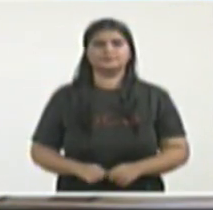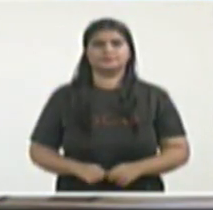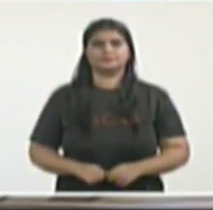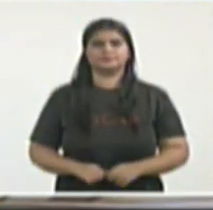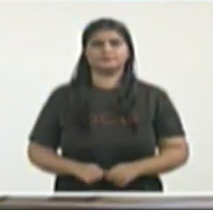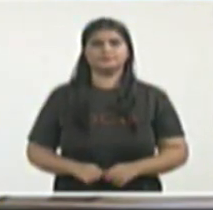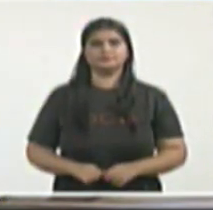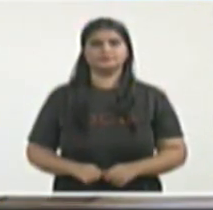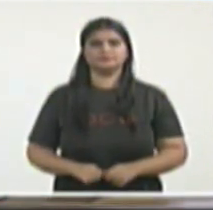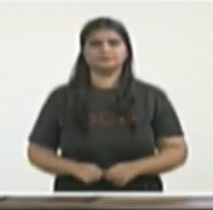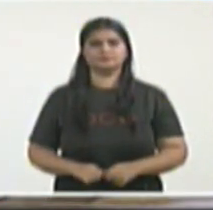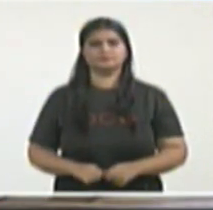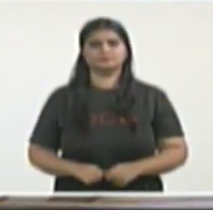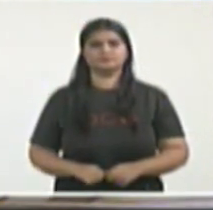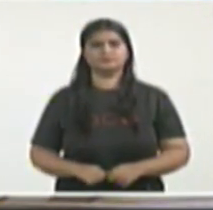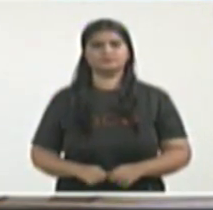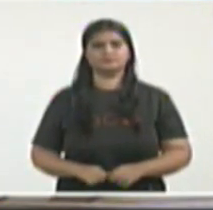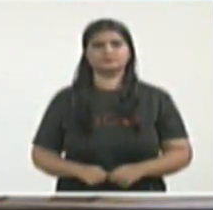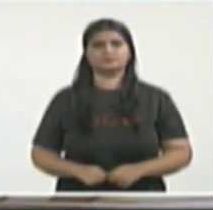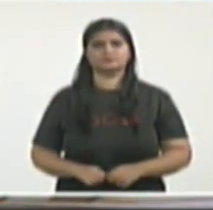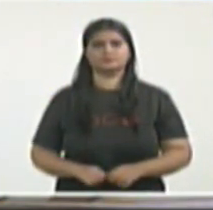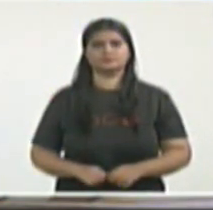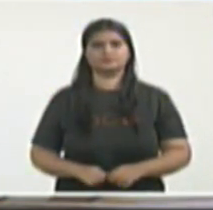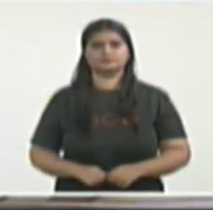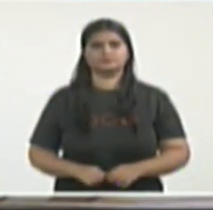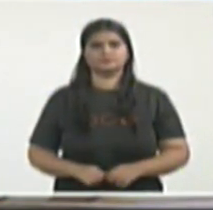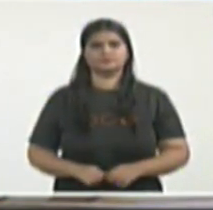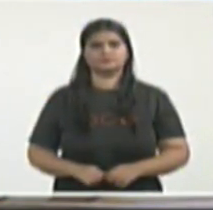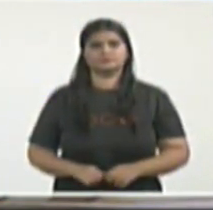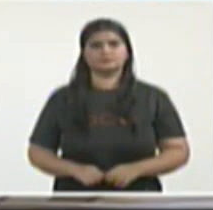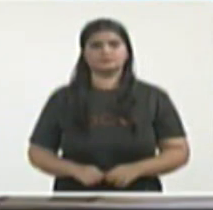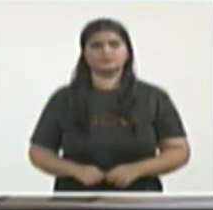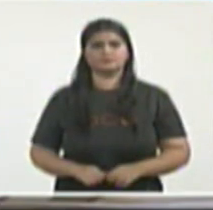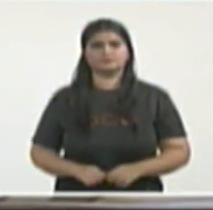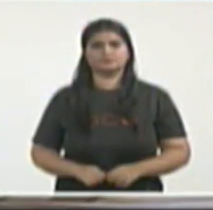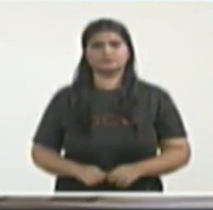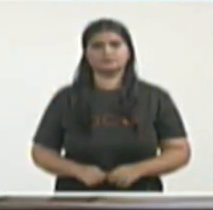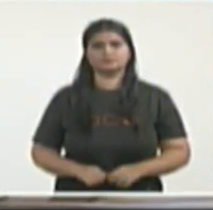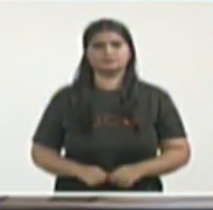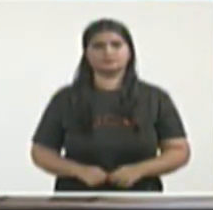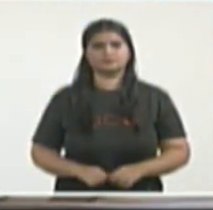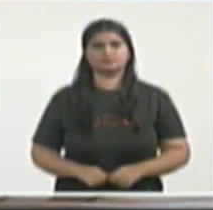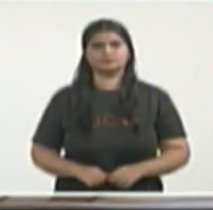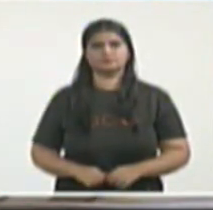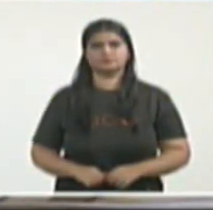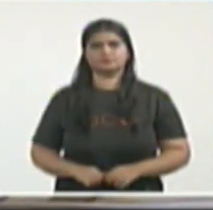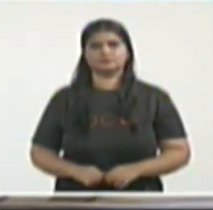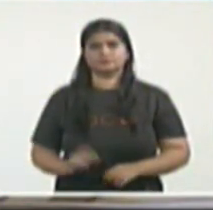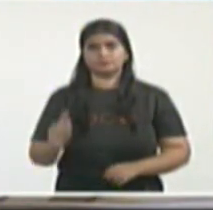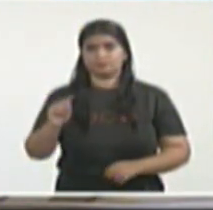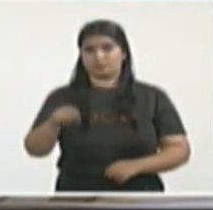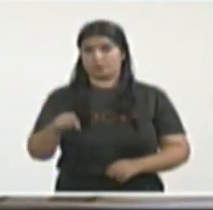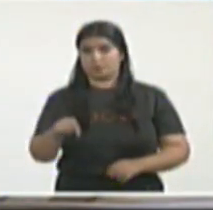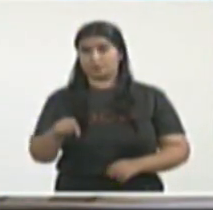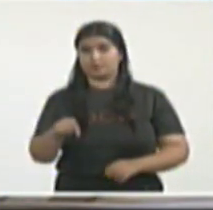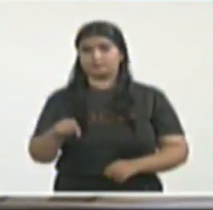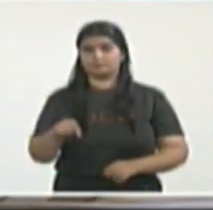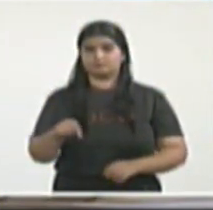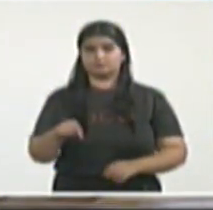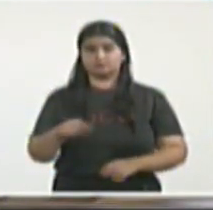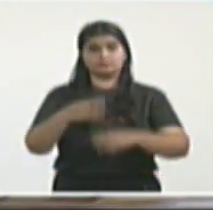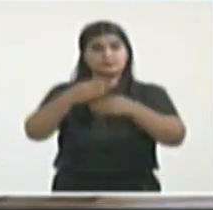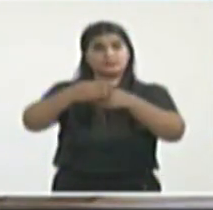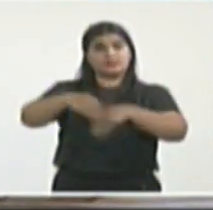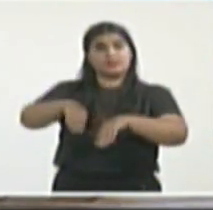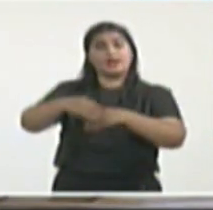desorden social, basta con caminar hoy por nuestro país, basta con ver